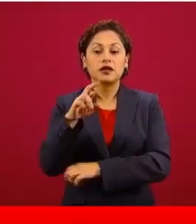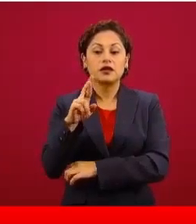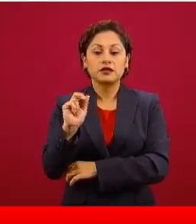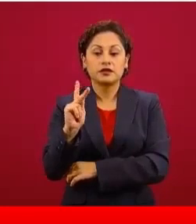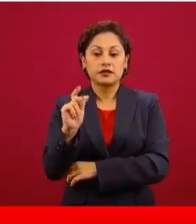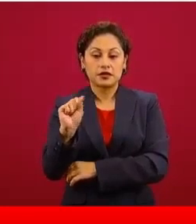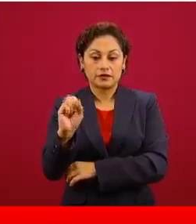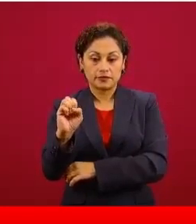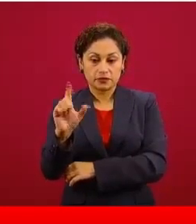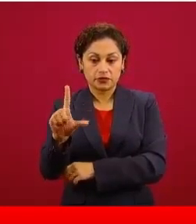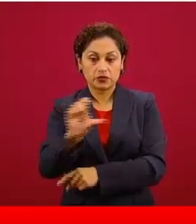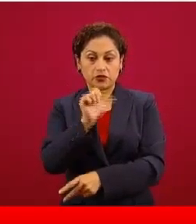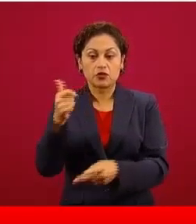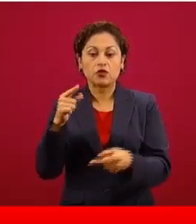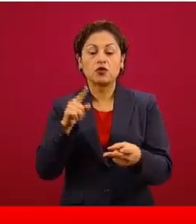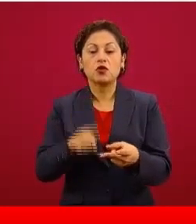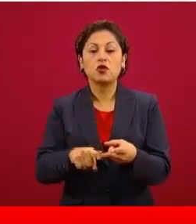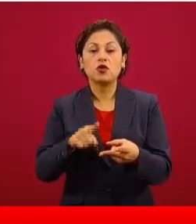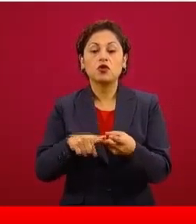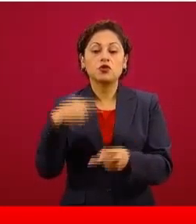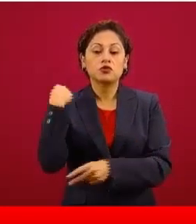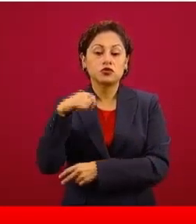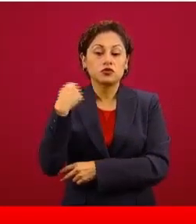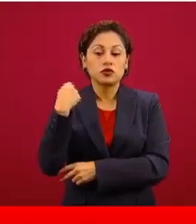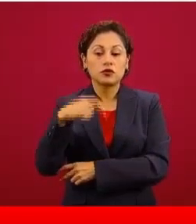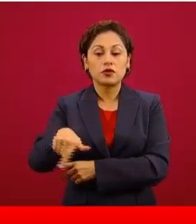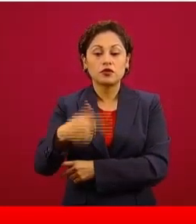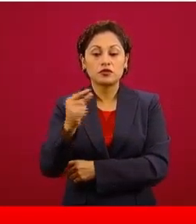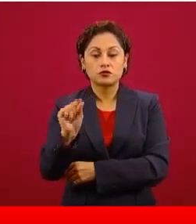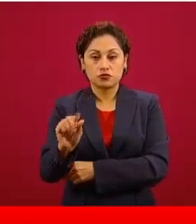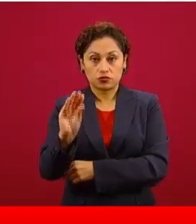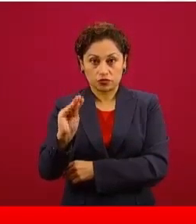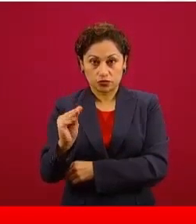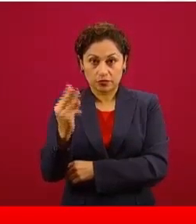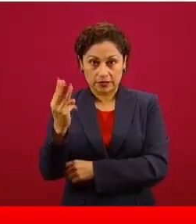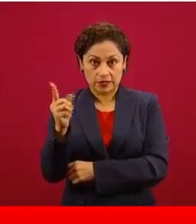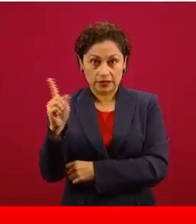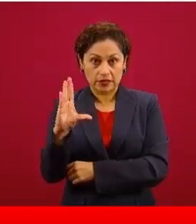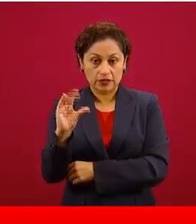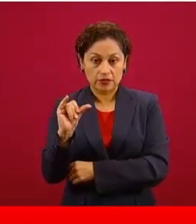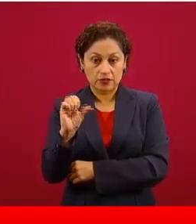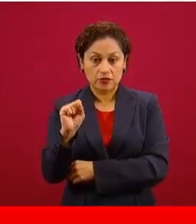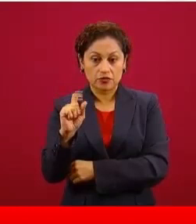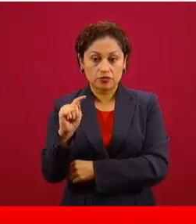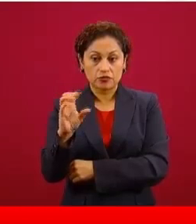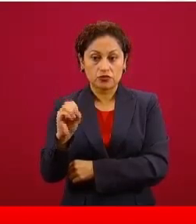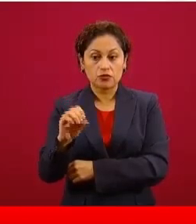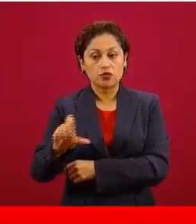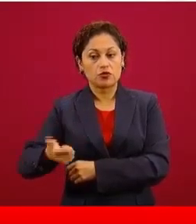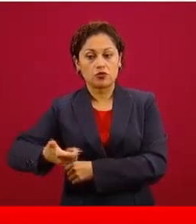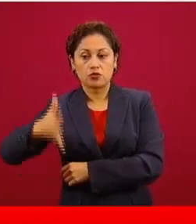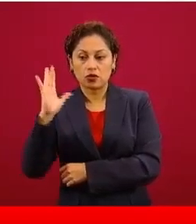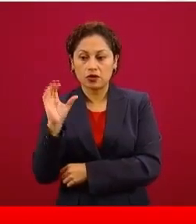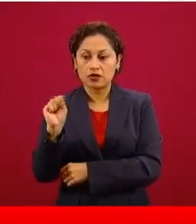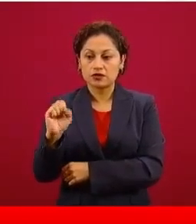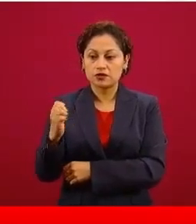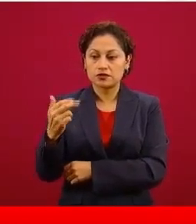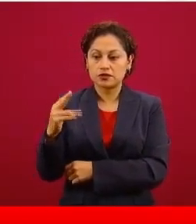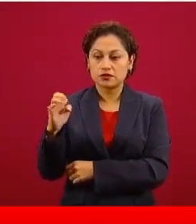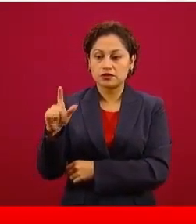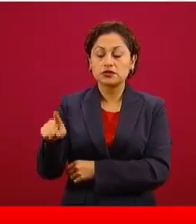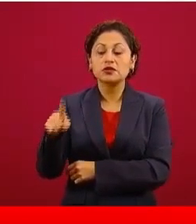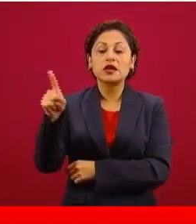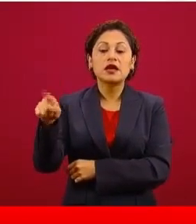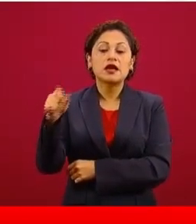Y en Centro Tabasco, 12 pesos 93 centavos de Costco. Las más caras Shell en Puerto Vallarta, Jalisco,